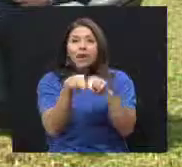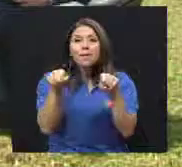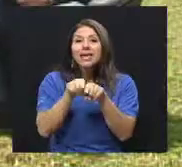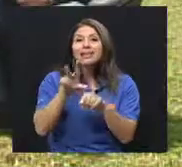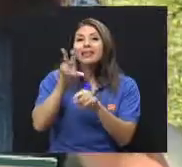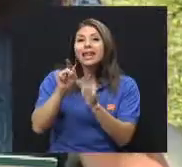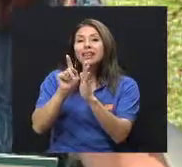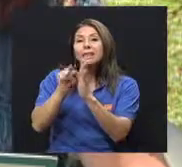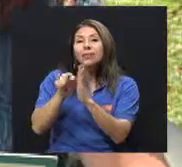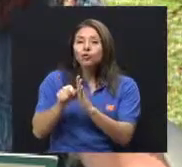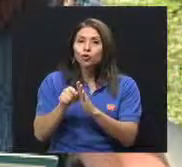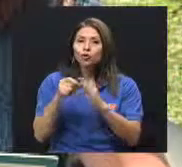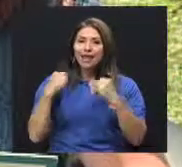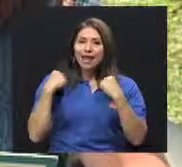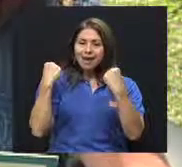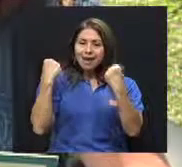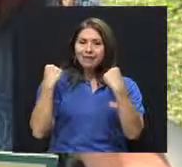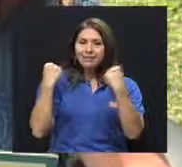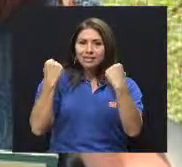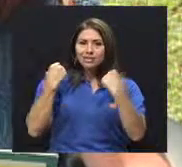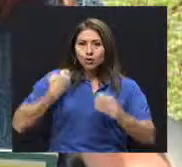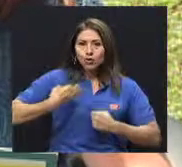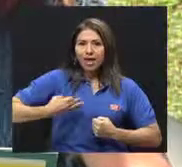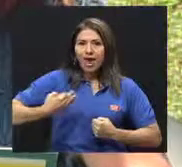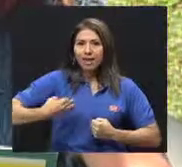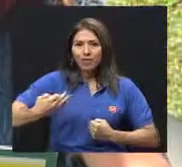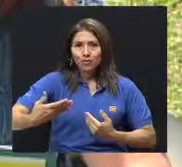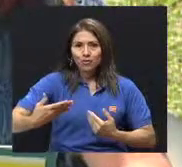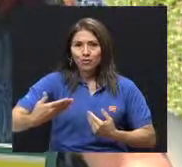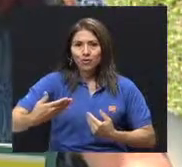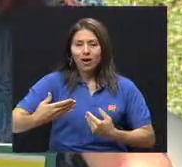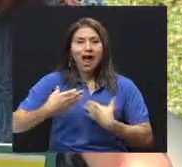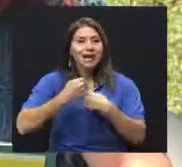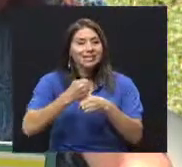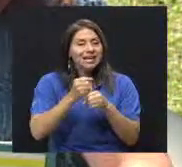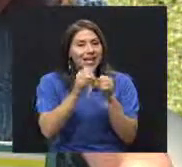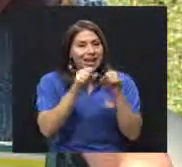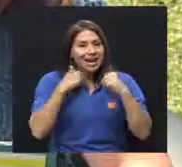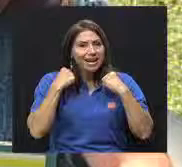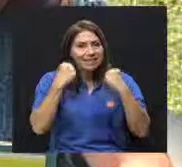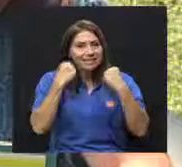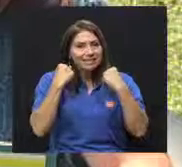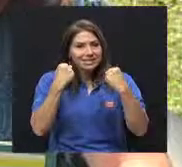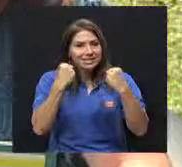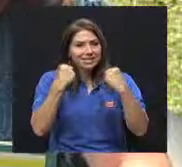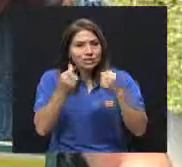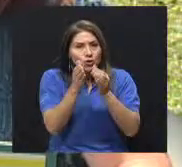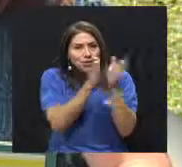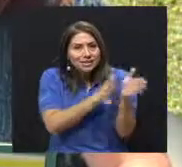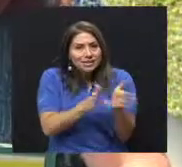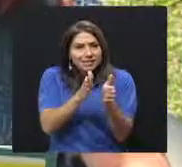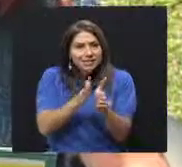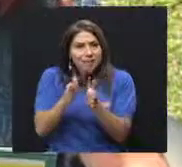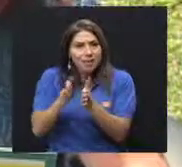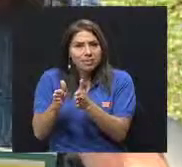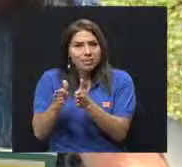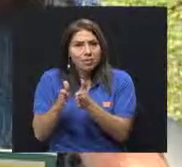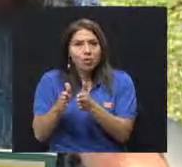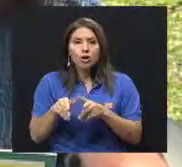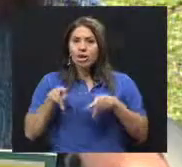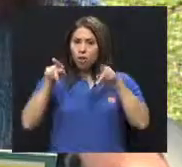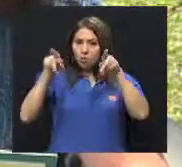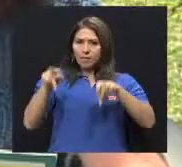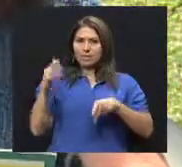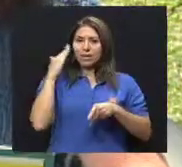focalizado, además del ejercicio diario, hacer ejercicio sistemático, segundo, entonces de haber alguien que indique ese ejercicio, que